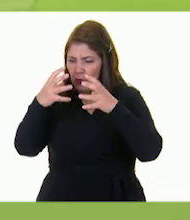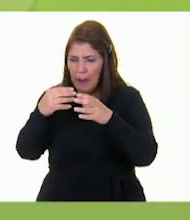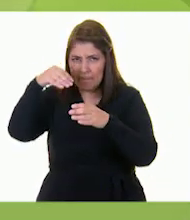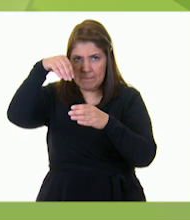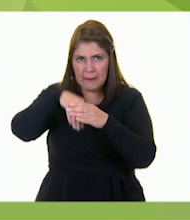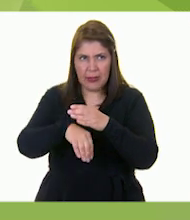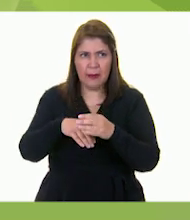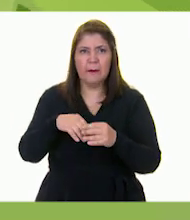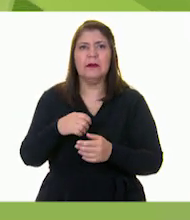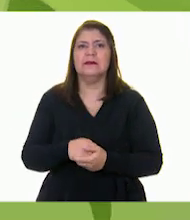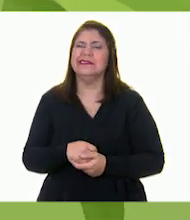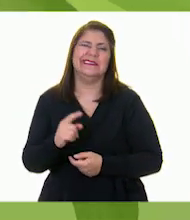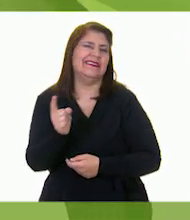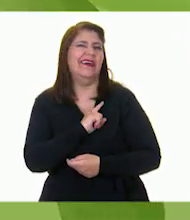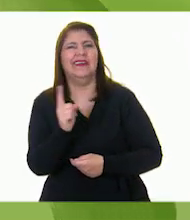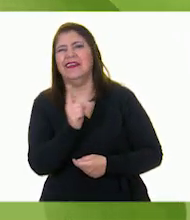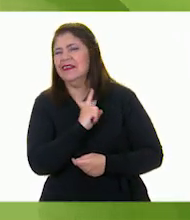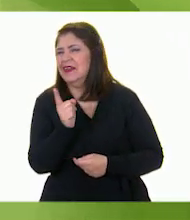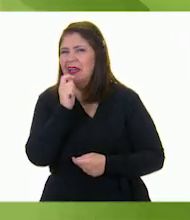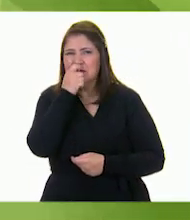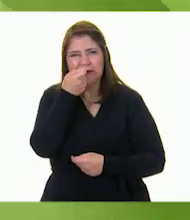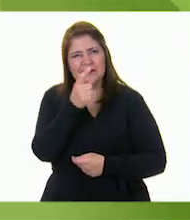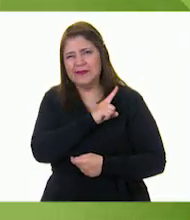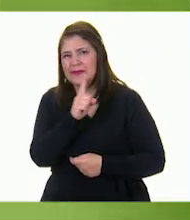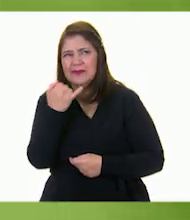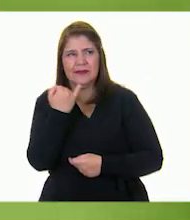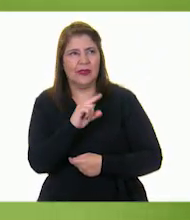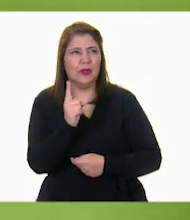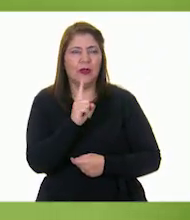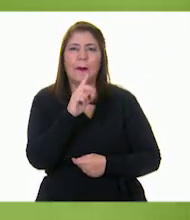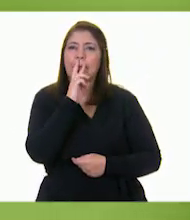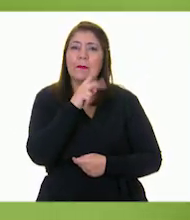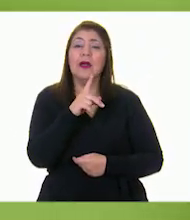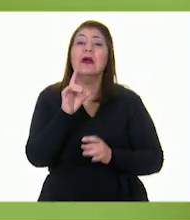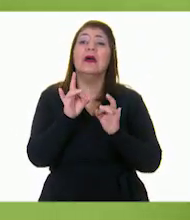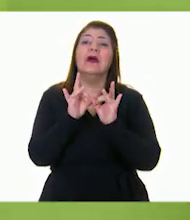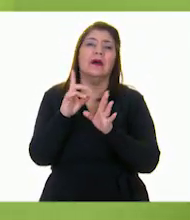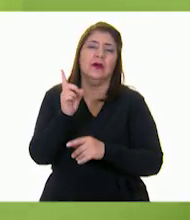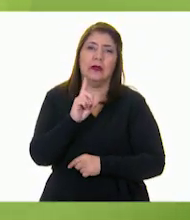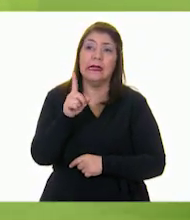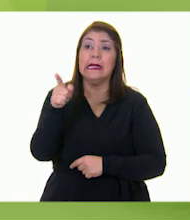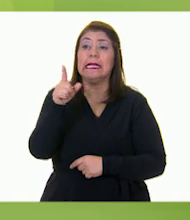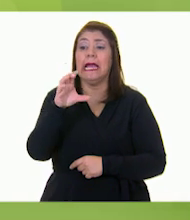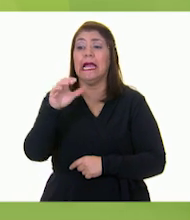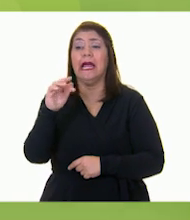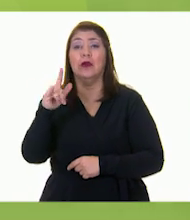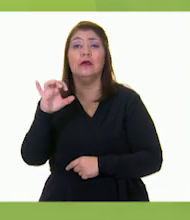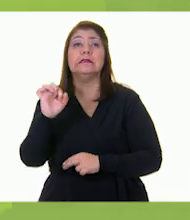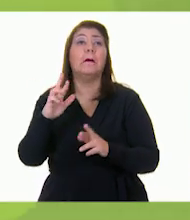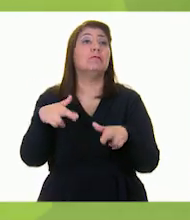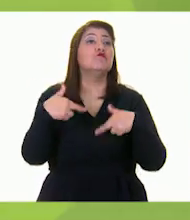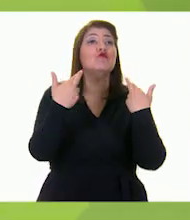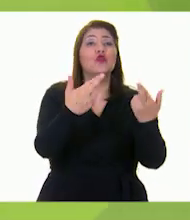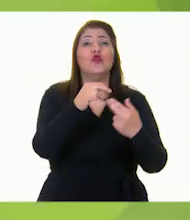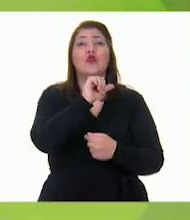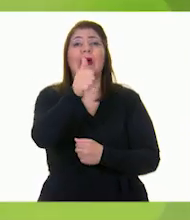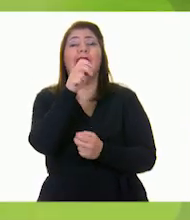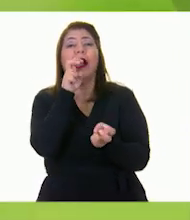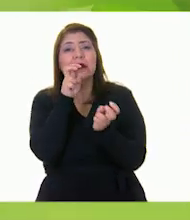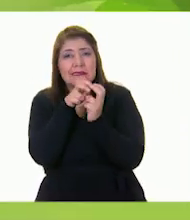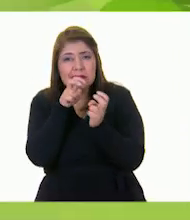Pepita le contestó, No, no, no, no. ¿Qué tal que a Carlitos se le ocurra regalárselo alguna ardilla?